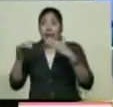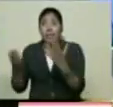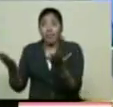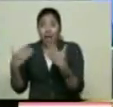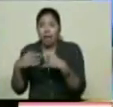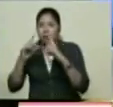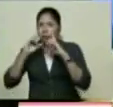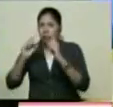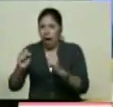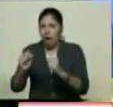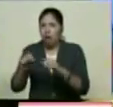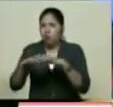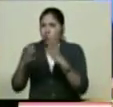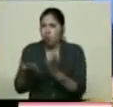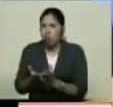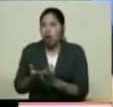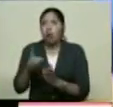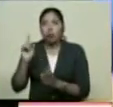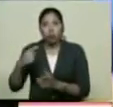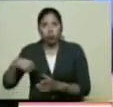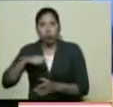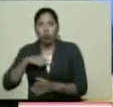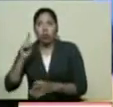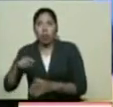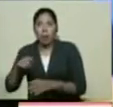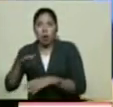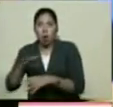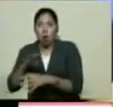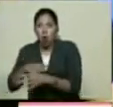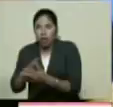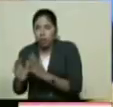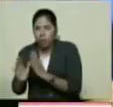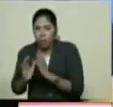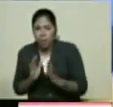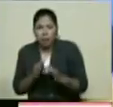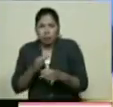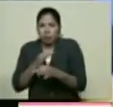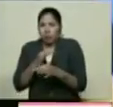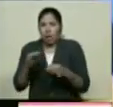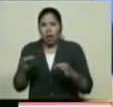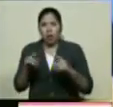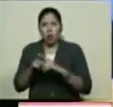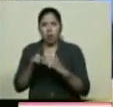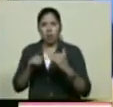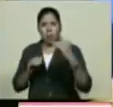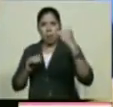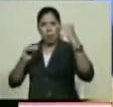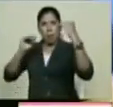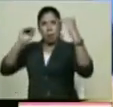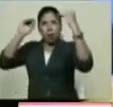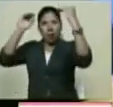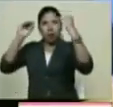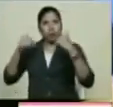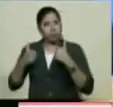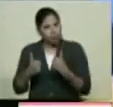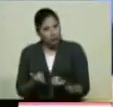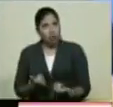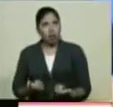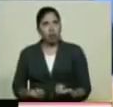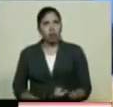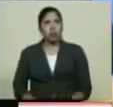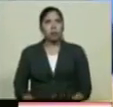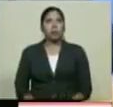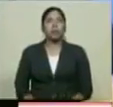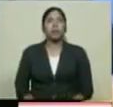El nivel competitivo Nosotros básicamente Lo estamos haciendo No es una situación Es como un aporte También Nos